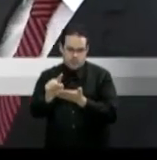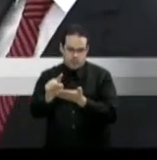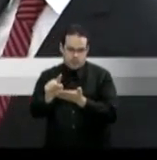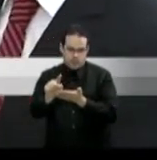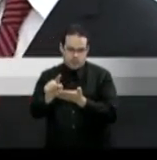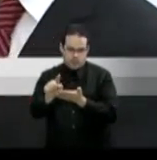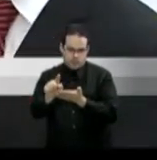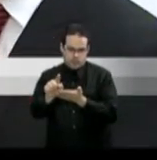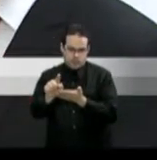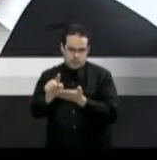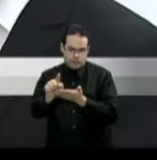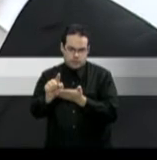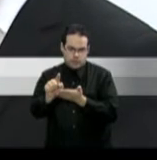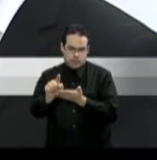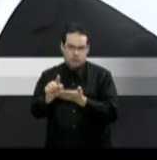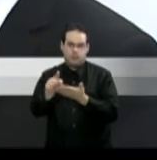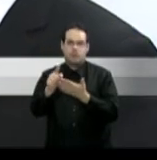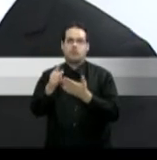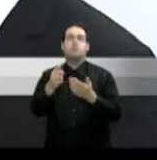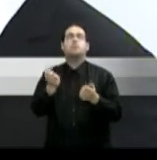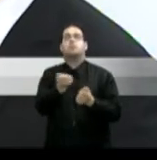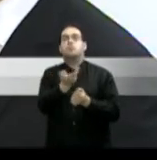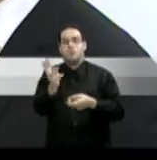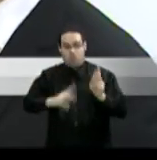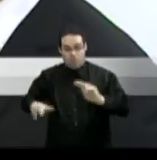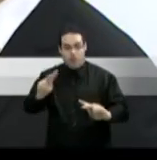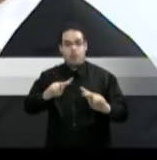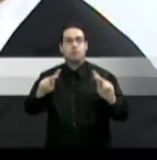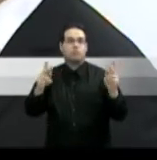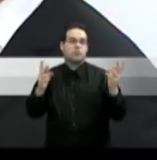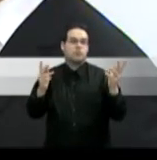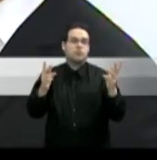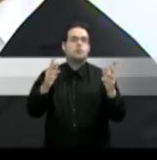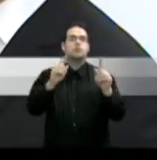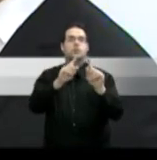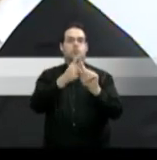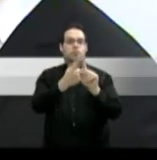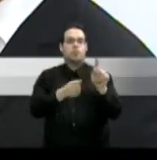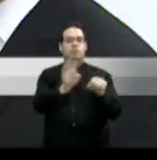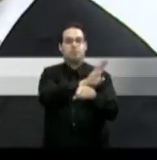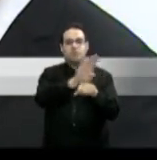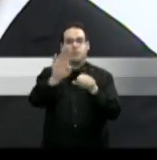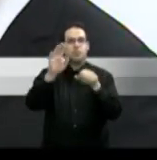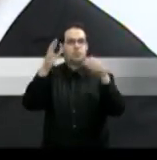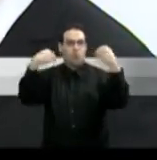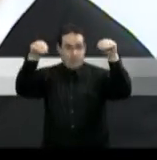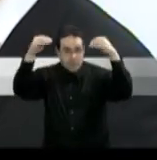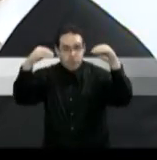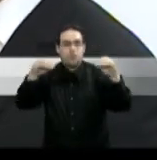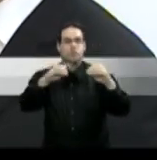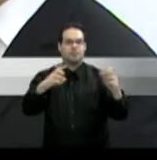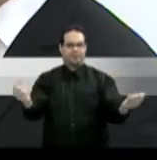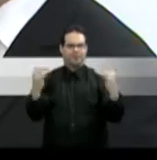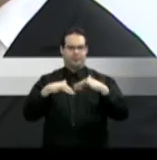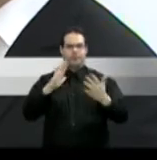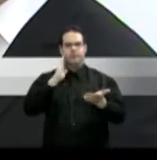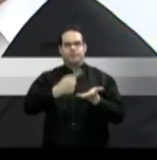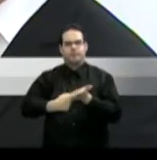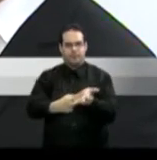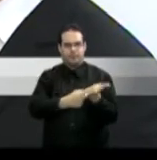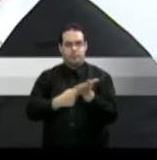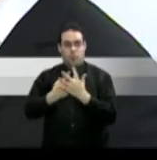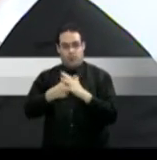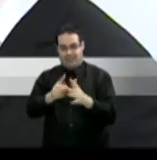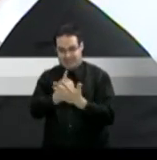varios participantes de las industrias allá del comercio ya la semana que viene pues comenzará el proceso de vistas públicas